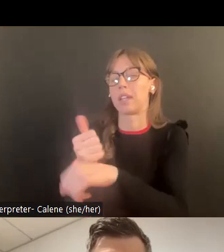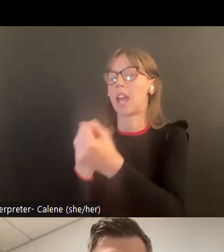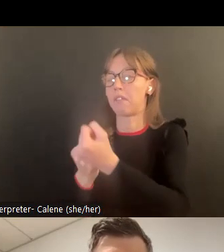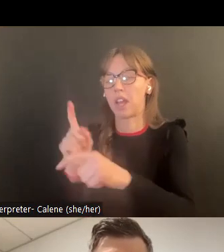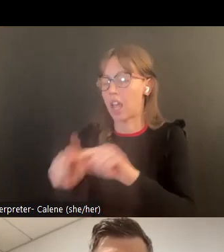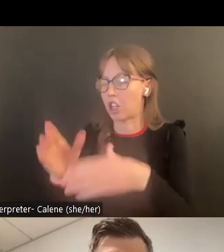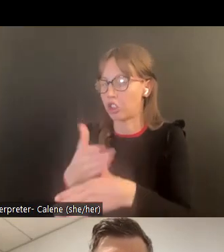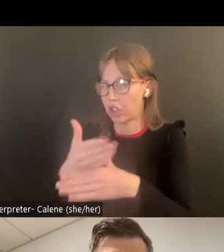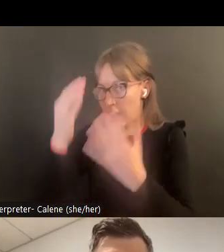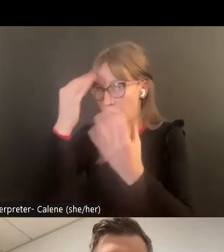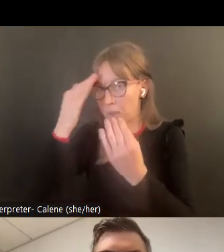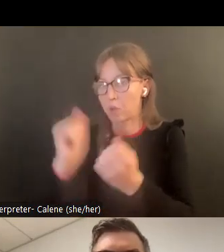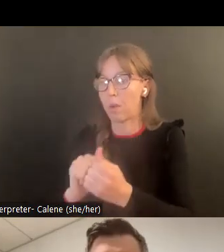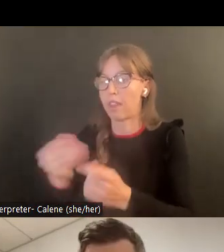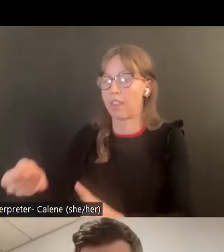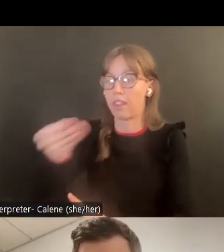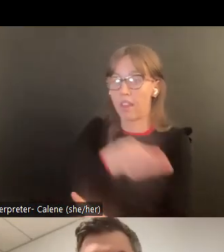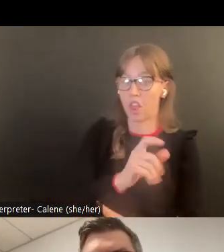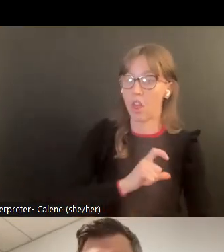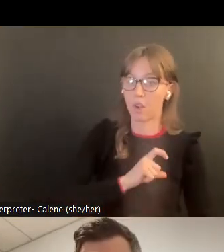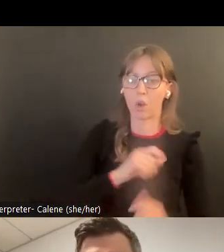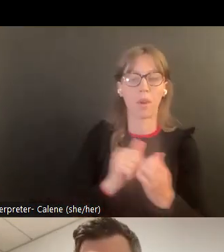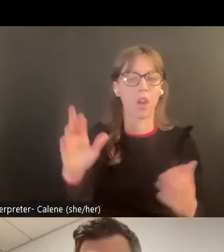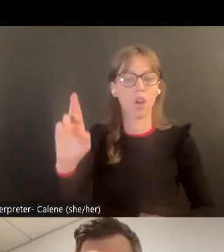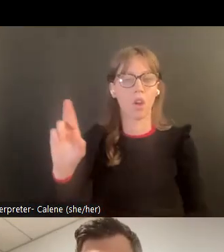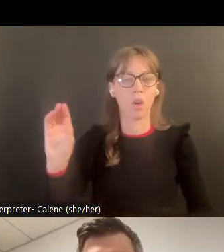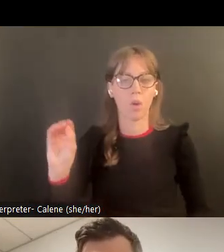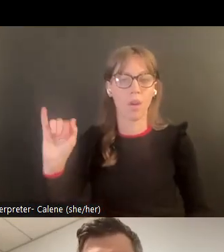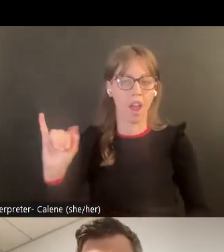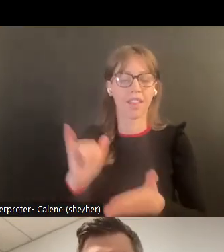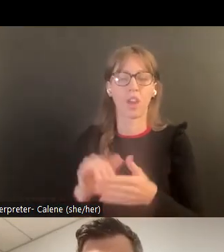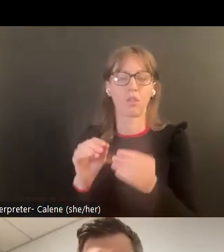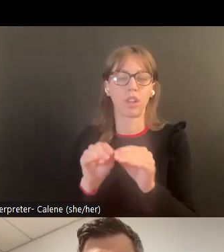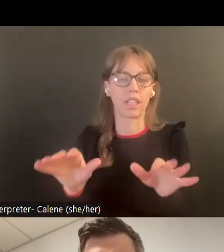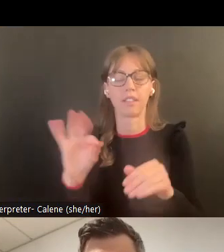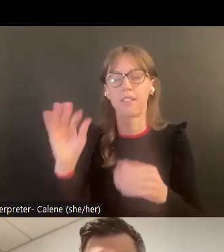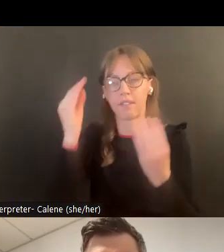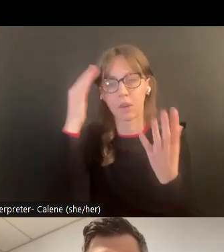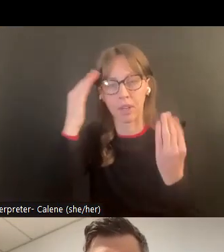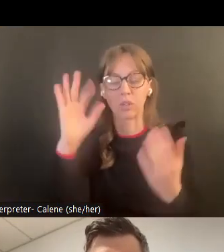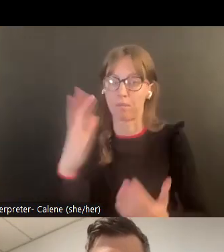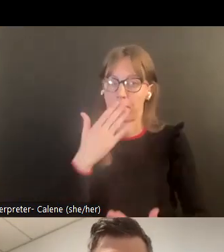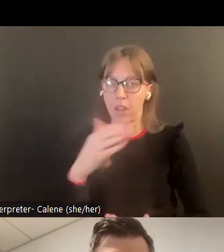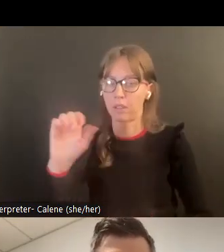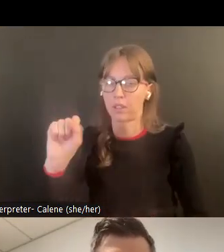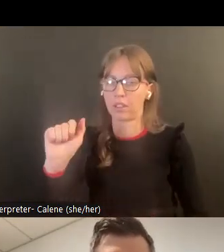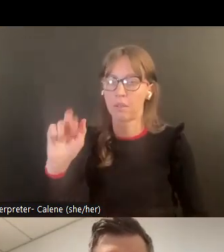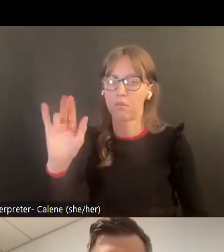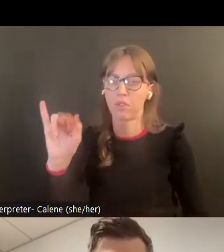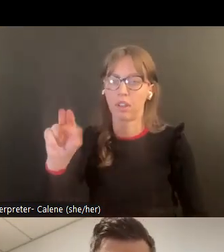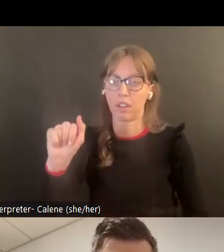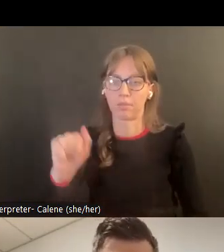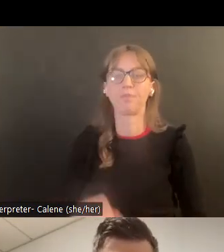En sí, lo que es para aclarar, gracias por